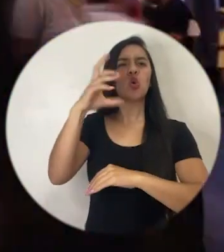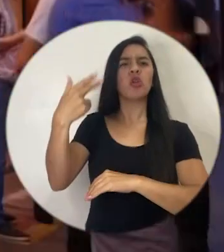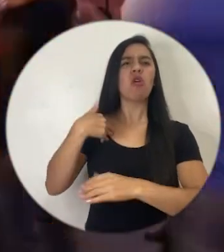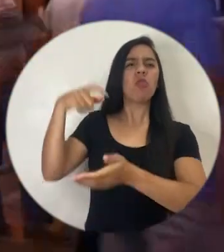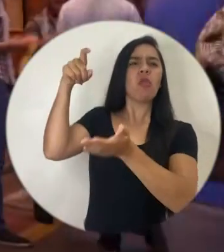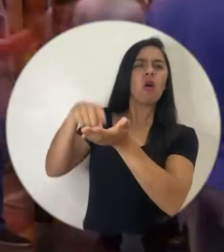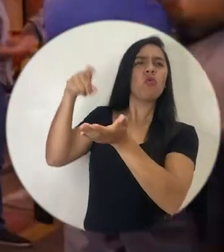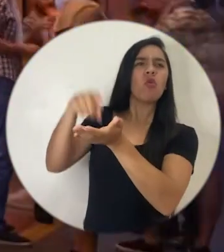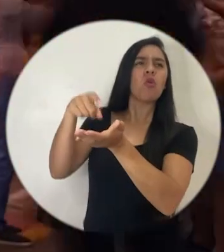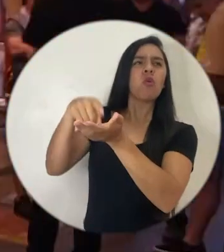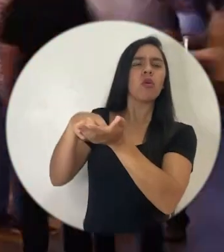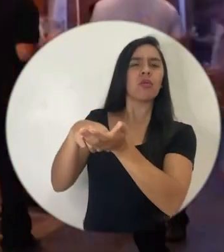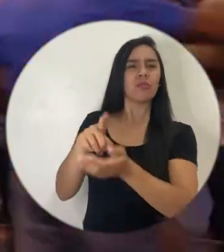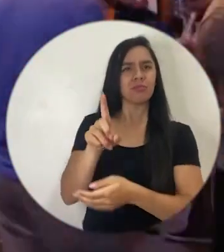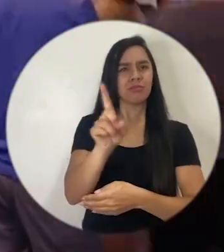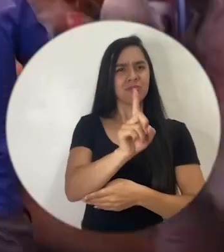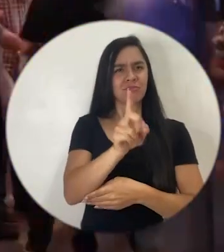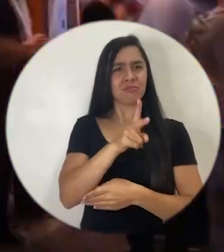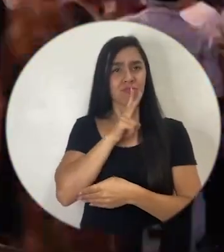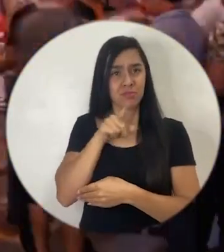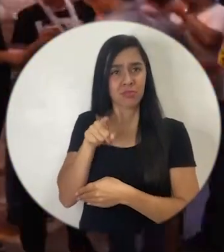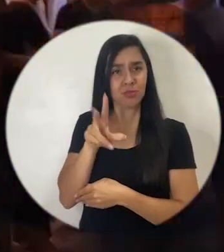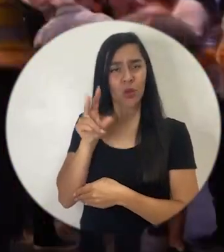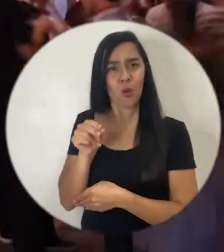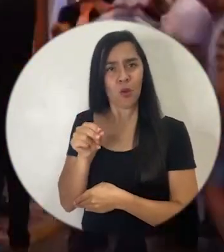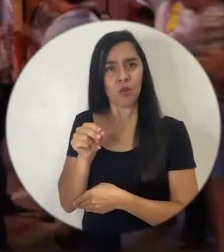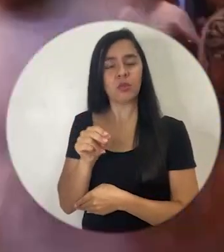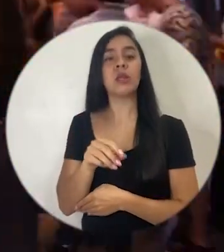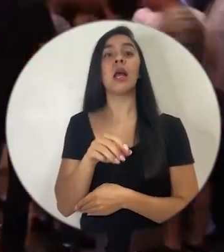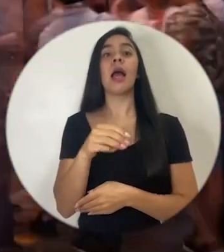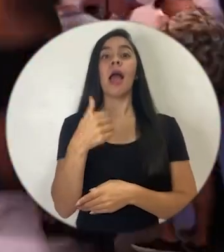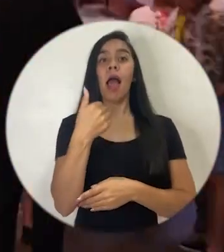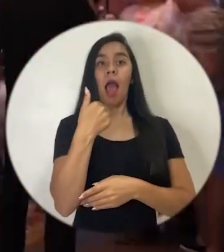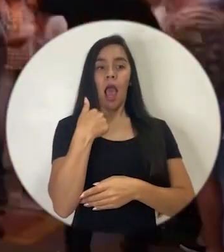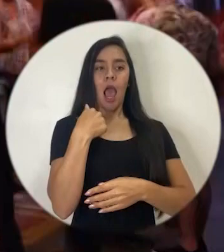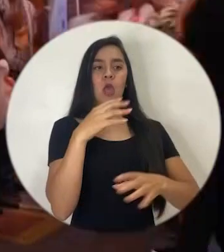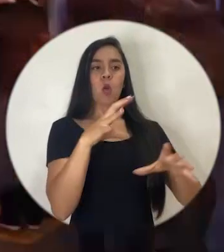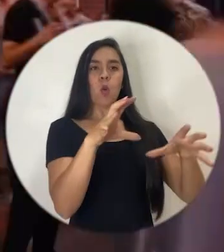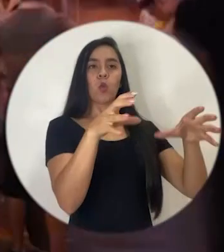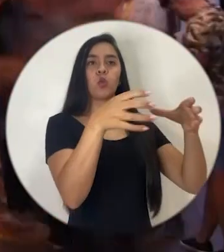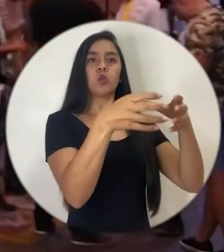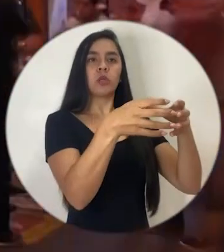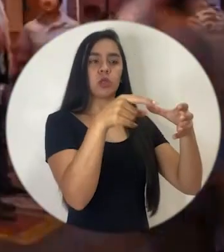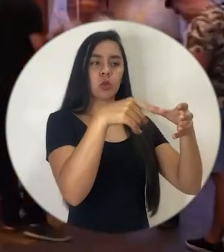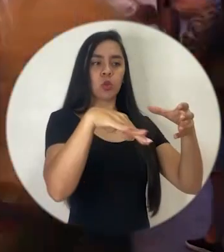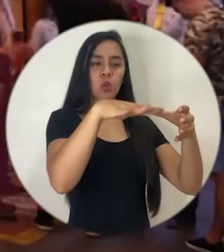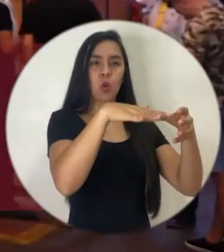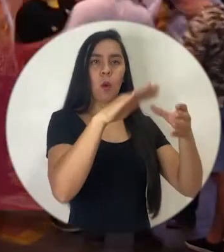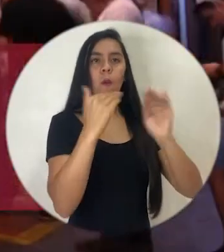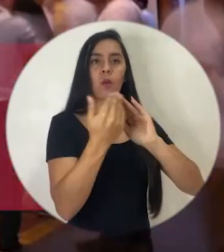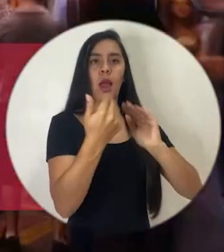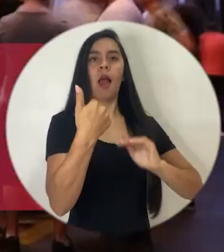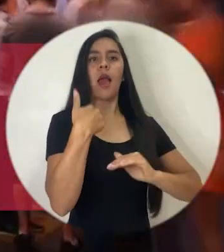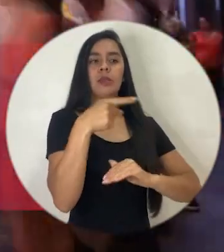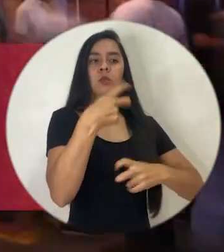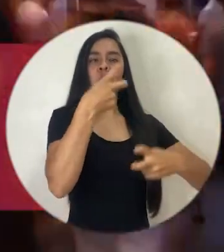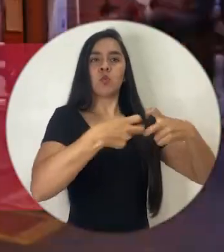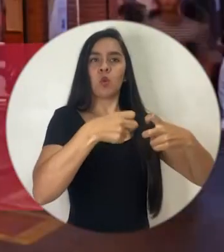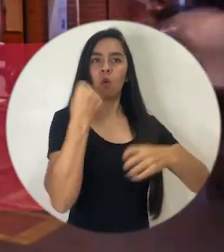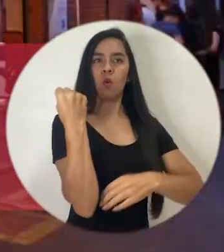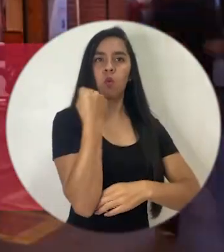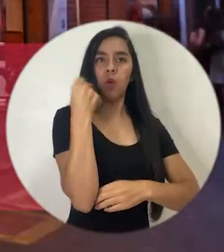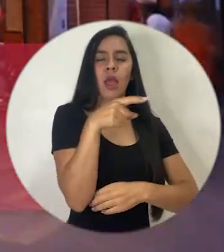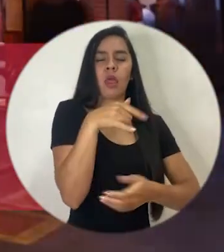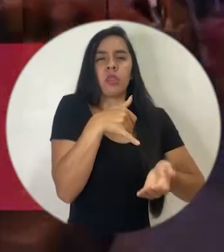endeudada. No, eso no pasa la prueba. Hay un sector de población que tiene una problemática muy severa, y